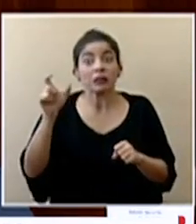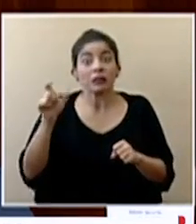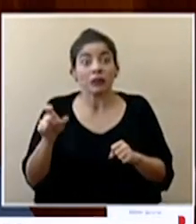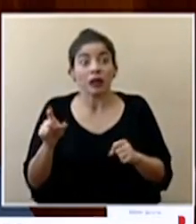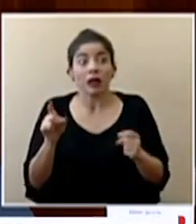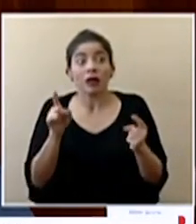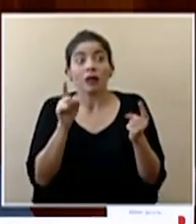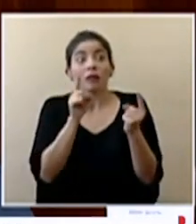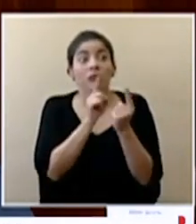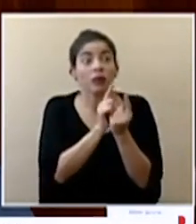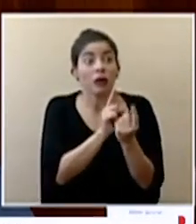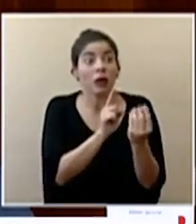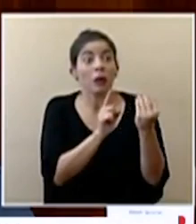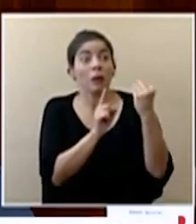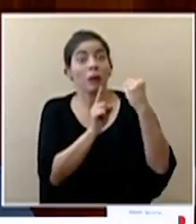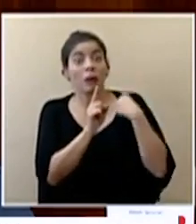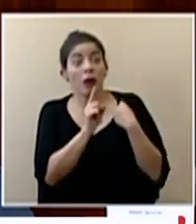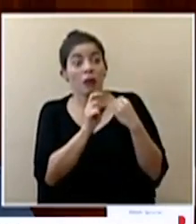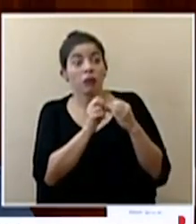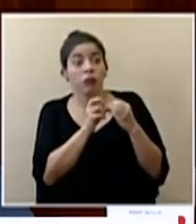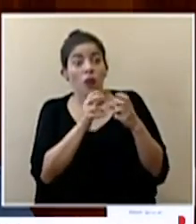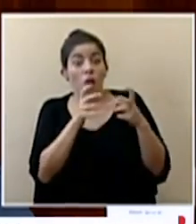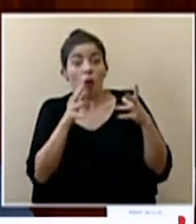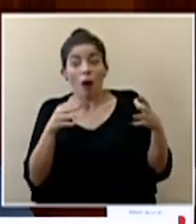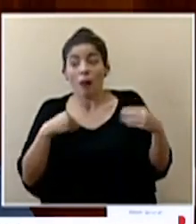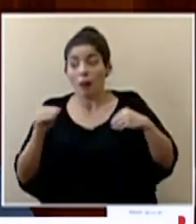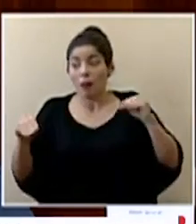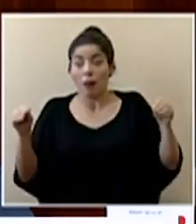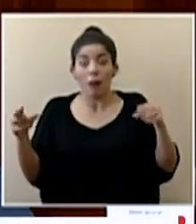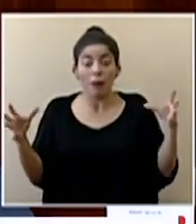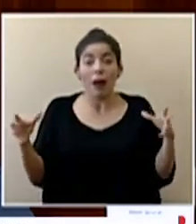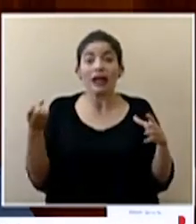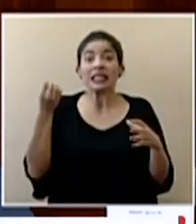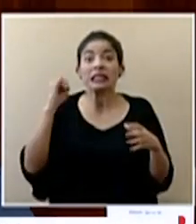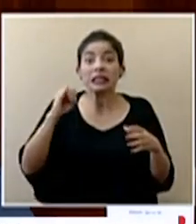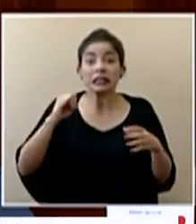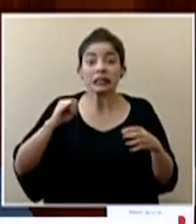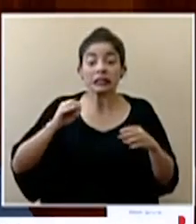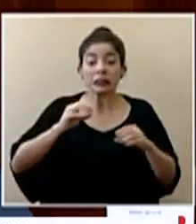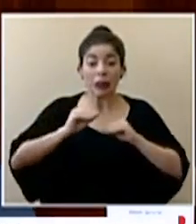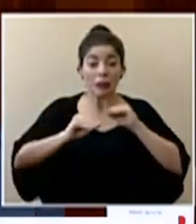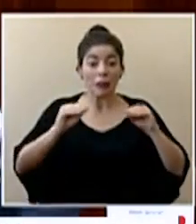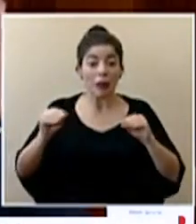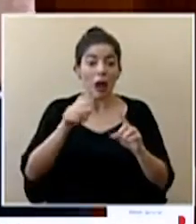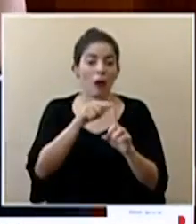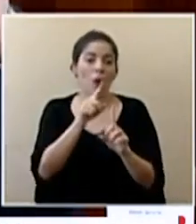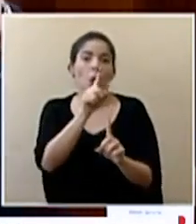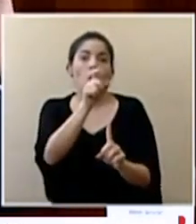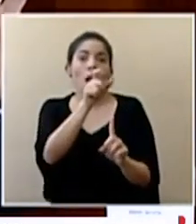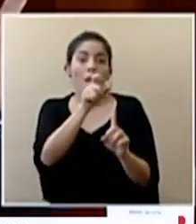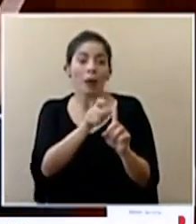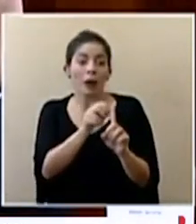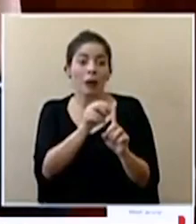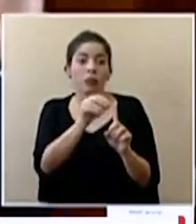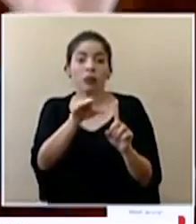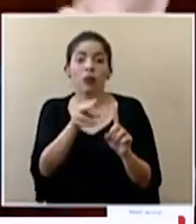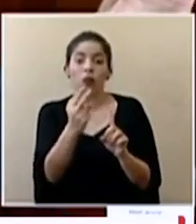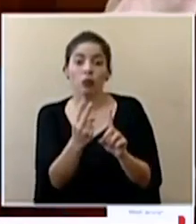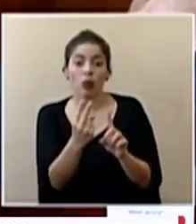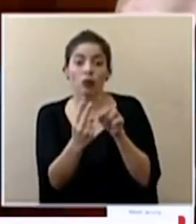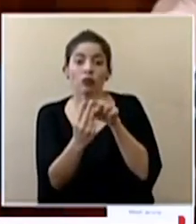si hay transmisión incrementada, si hay cadenas en que una persona se lo transmite a dos,